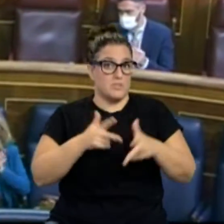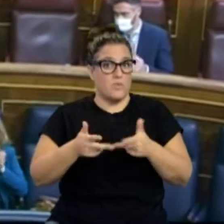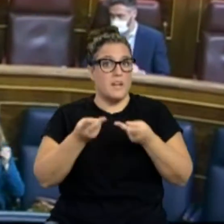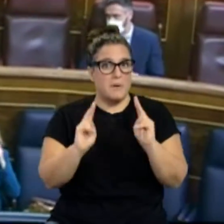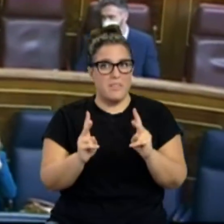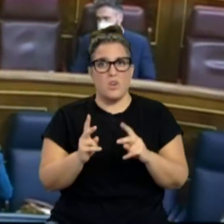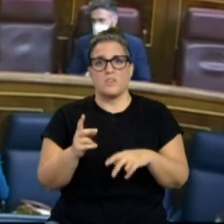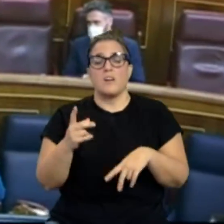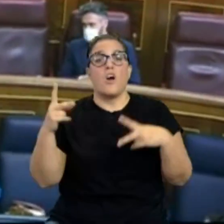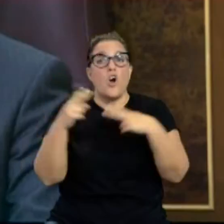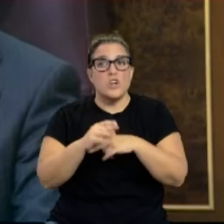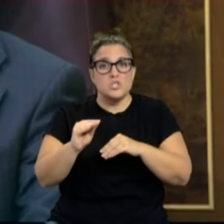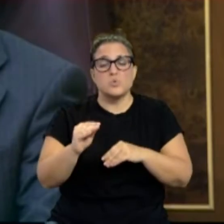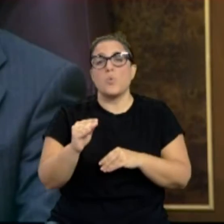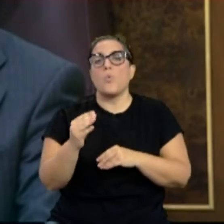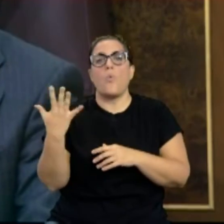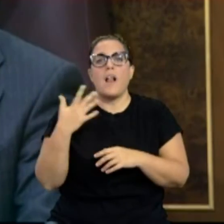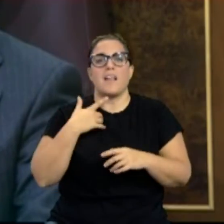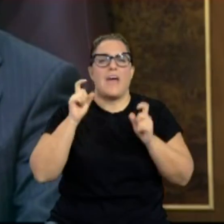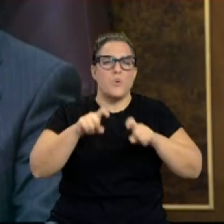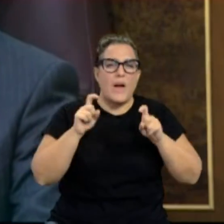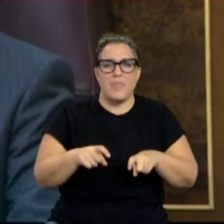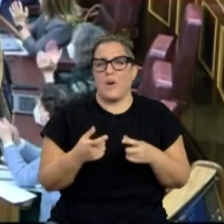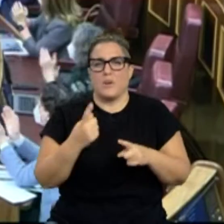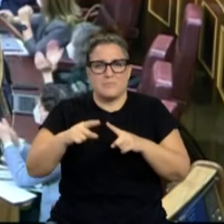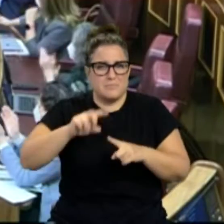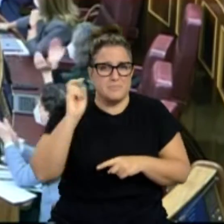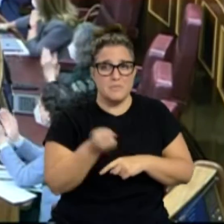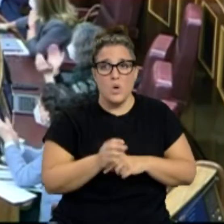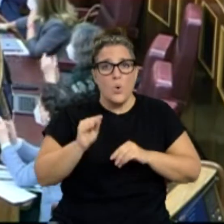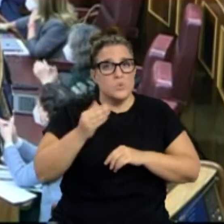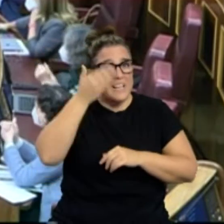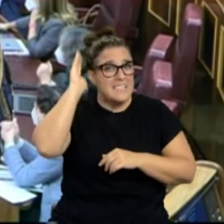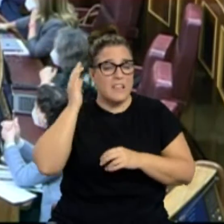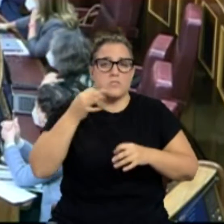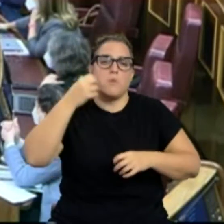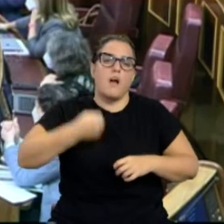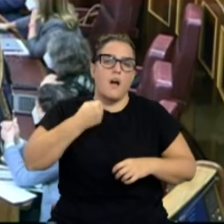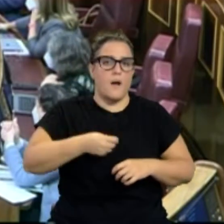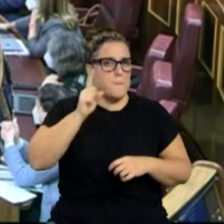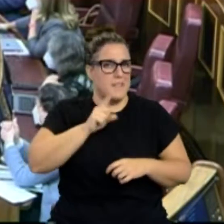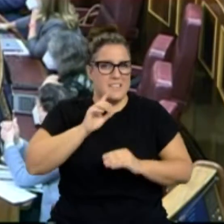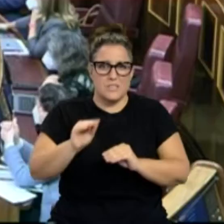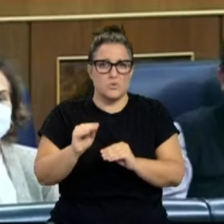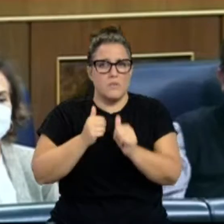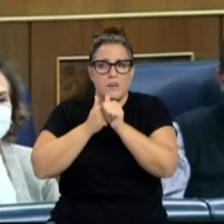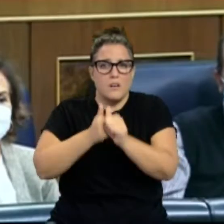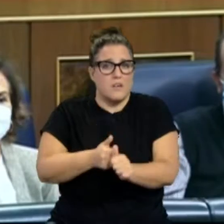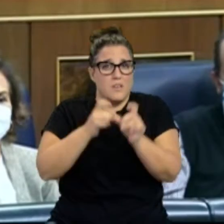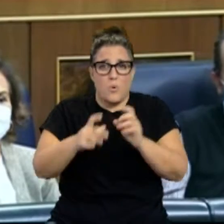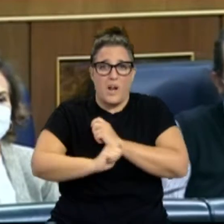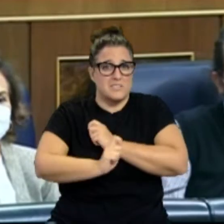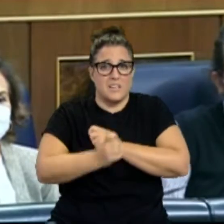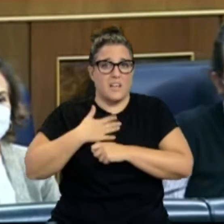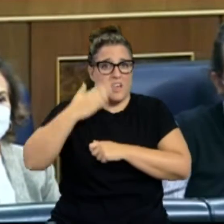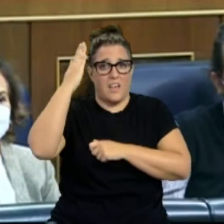fue un gobierno del Partido Popular. Ustedes están instalados, señor Casado, en la mentira. Siguen a pies juntillas la estrategia del